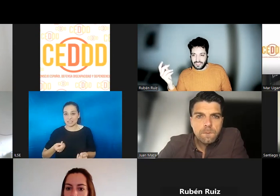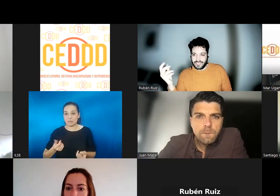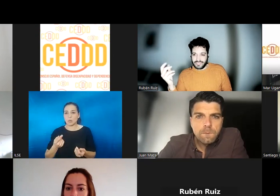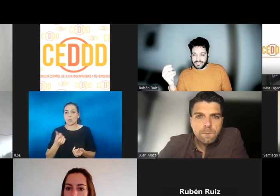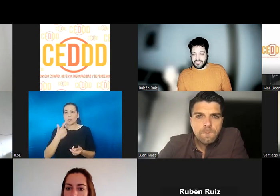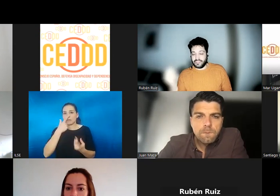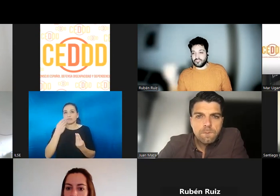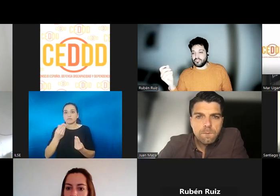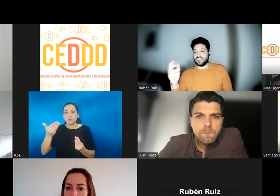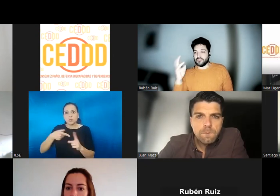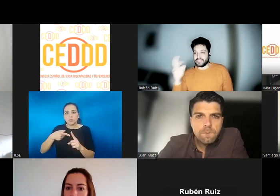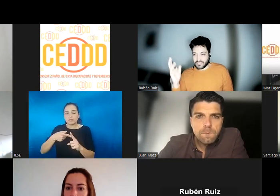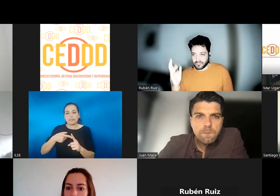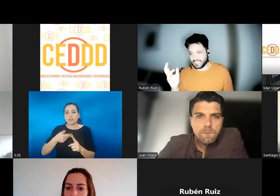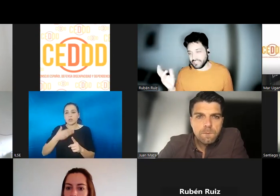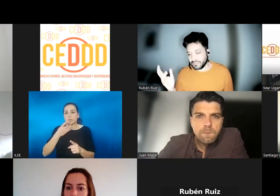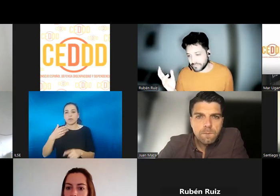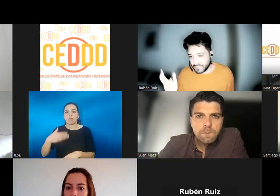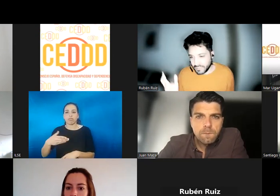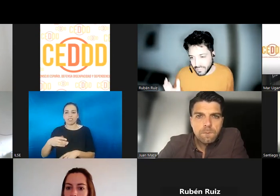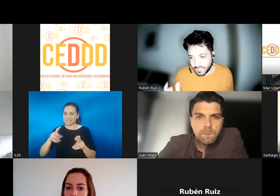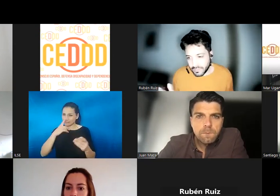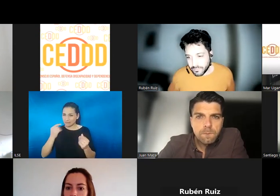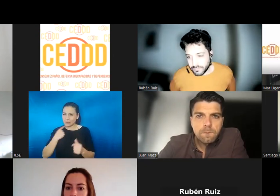que nos choca escuchar cosas así.